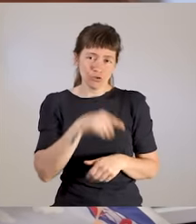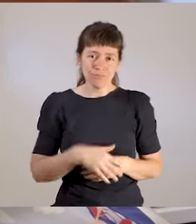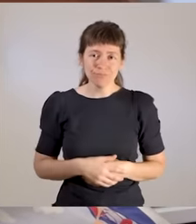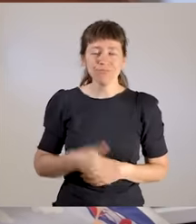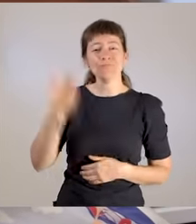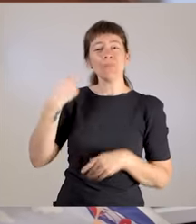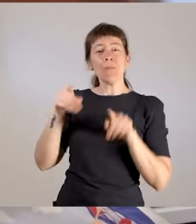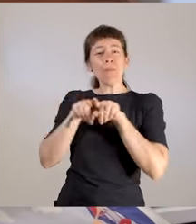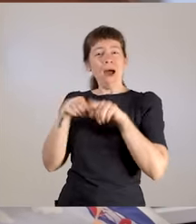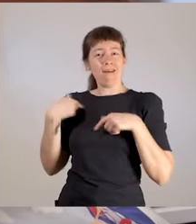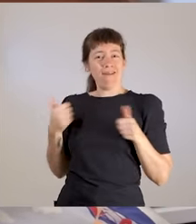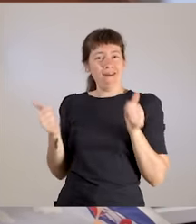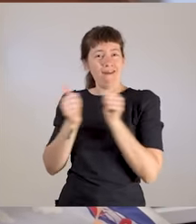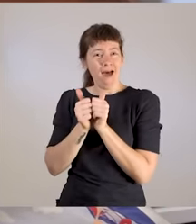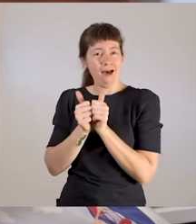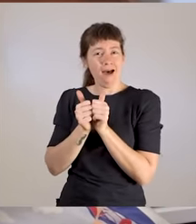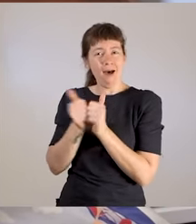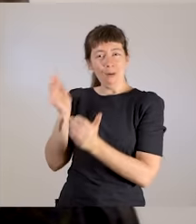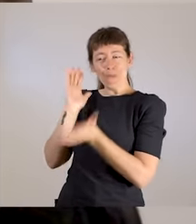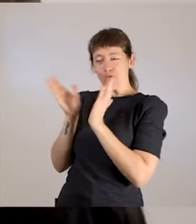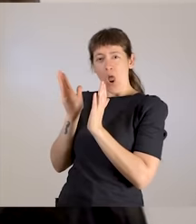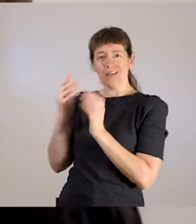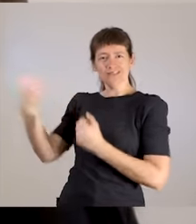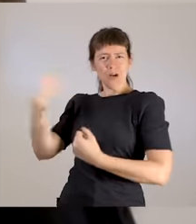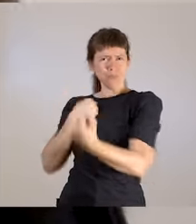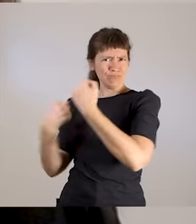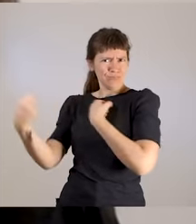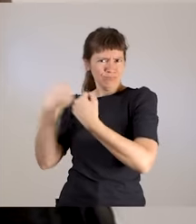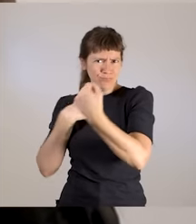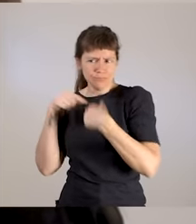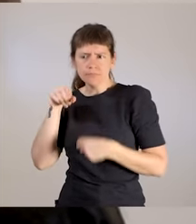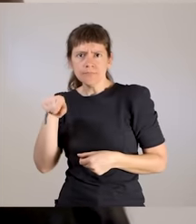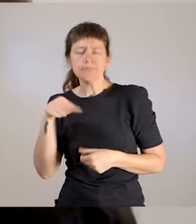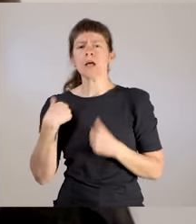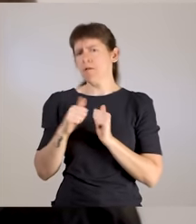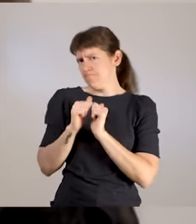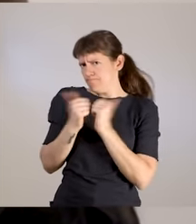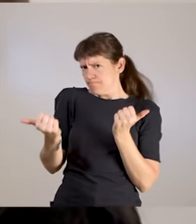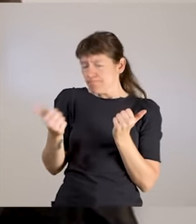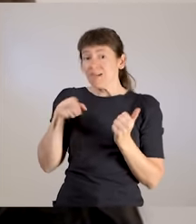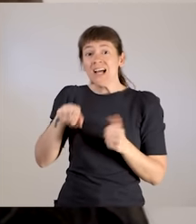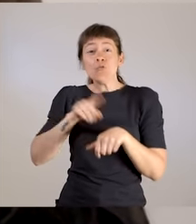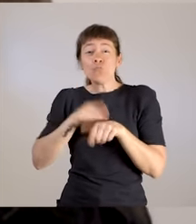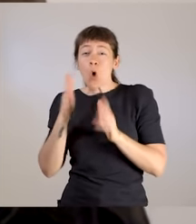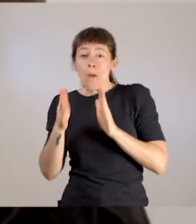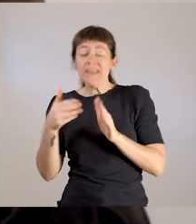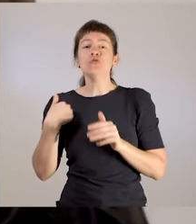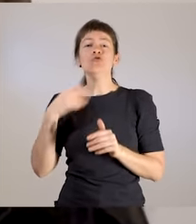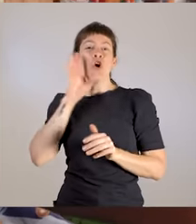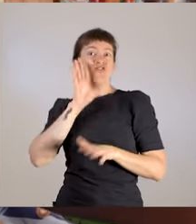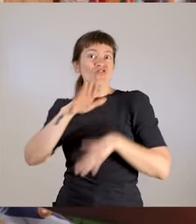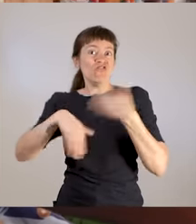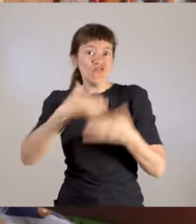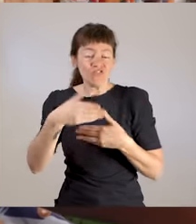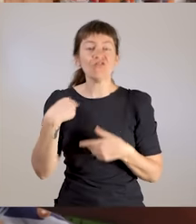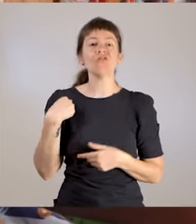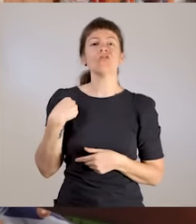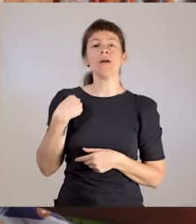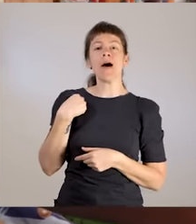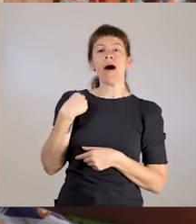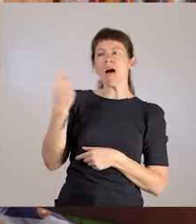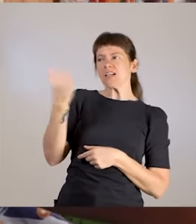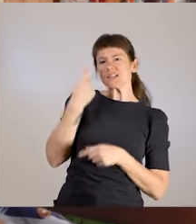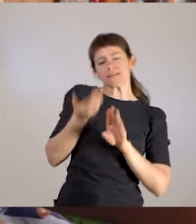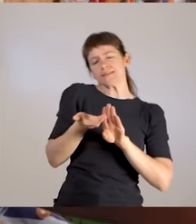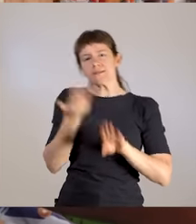violencia física, donde se terminó la relación por la violencia, donde yo no decidí tener relaciones sexuales sin preservativo, tengo VIH por